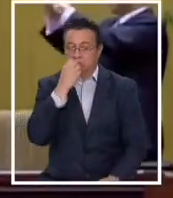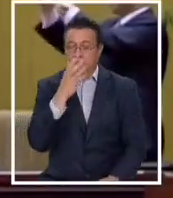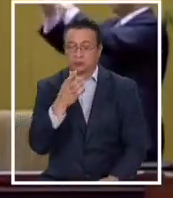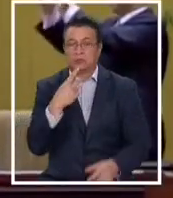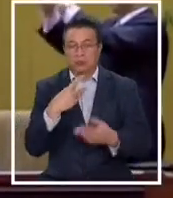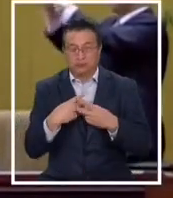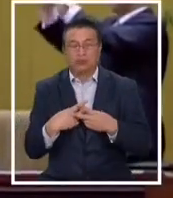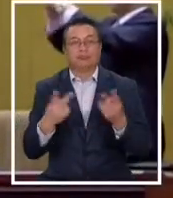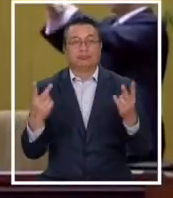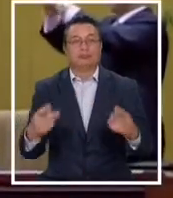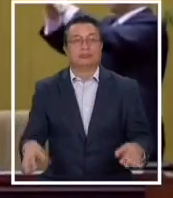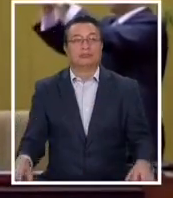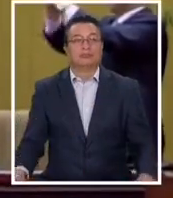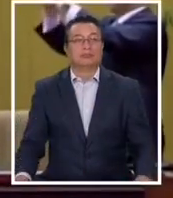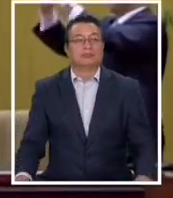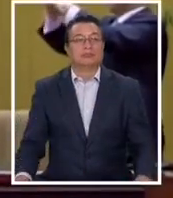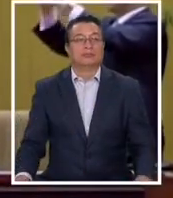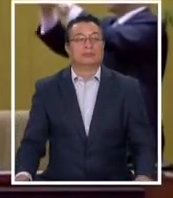visibilizar.